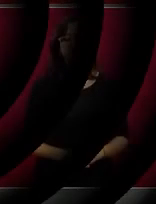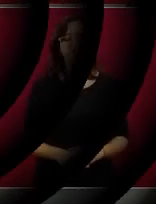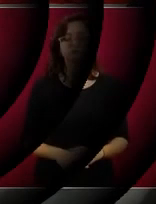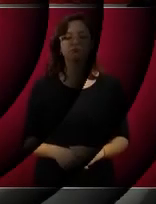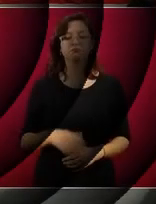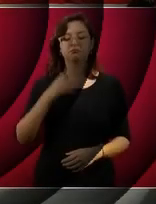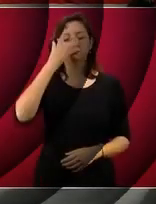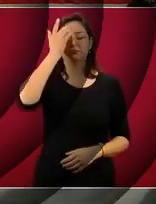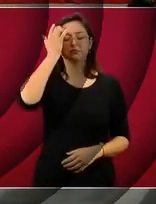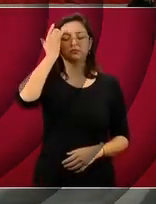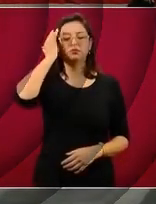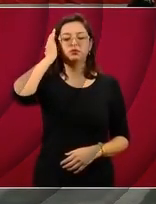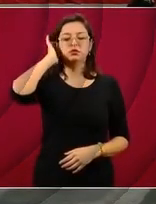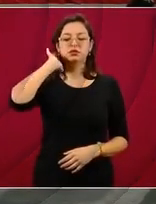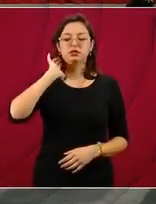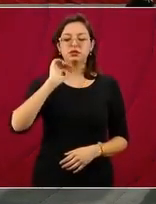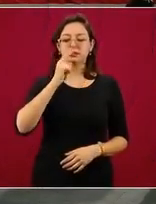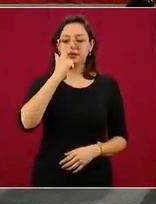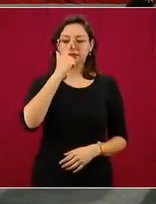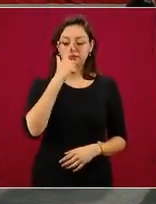Muy bien, muchas gracias, doctor Ricardo Cortés.